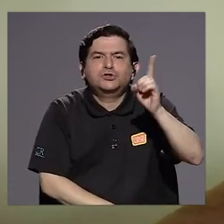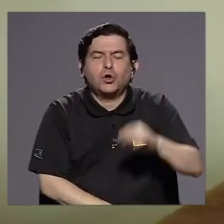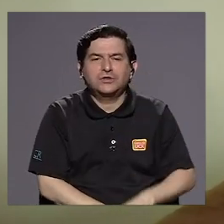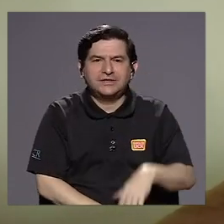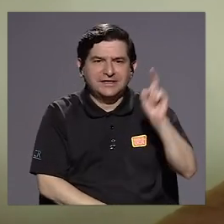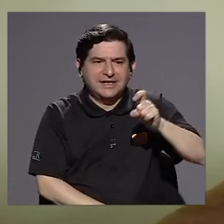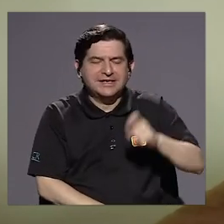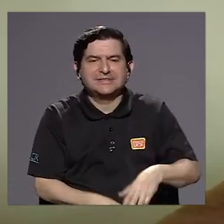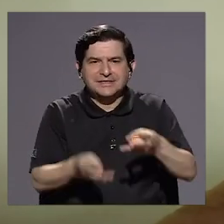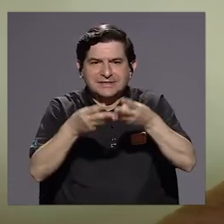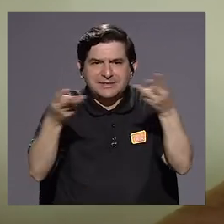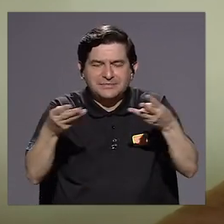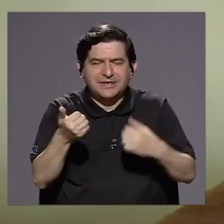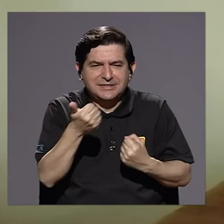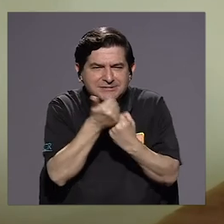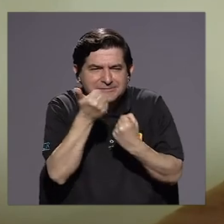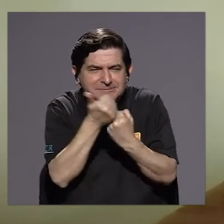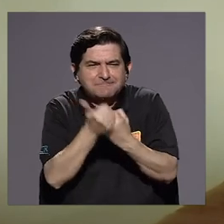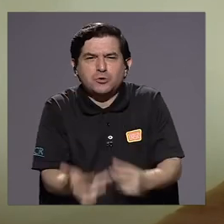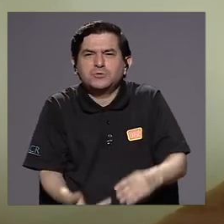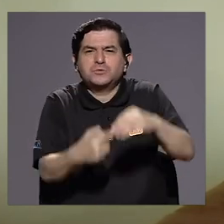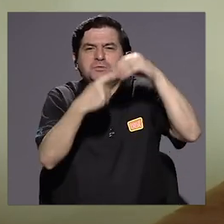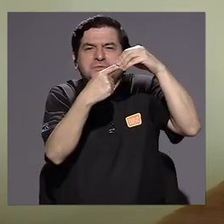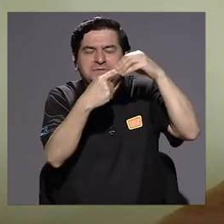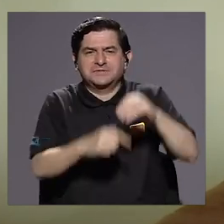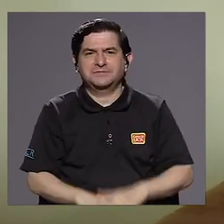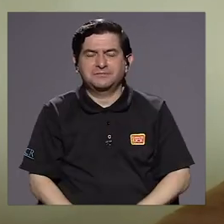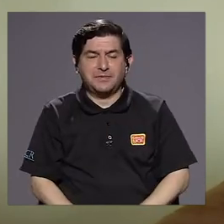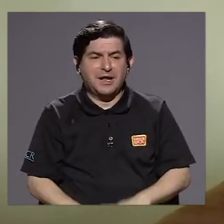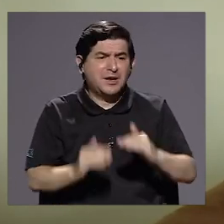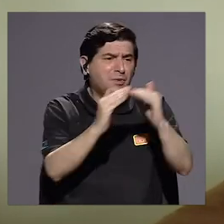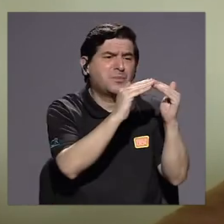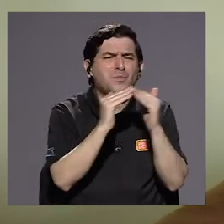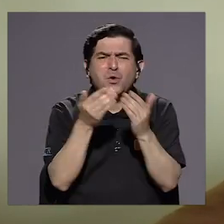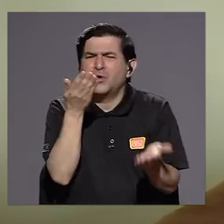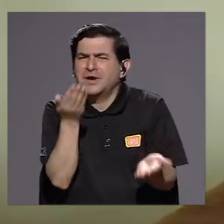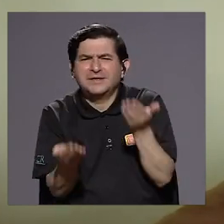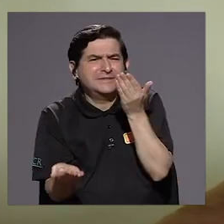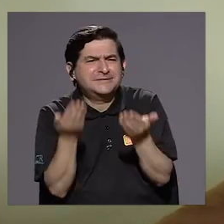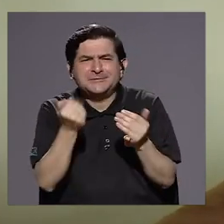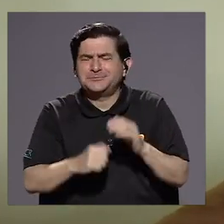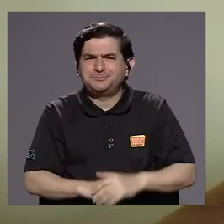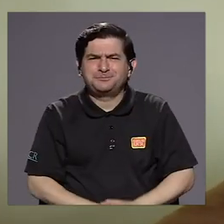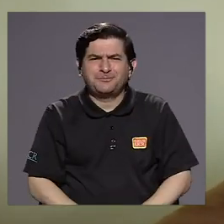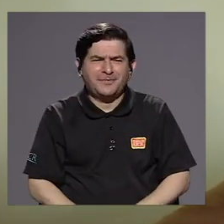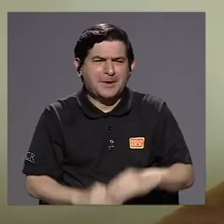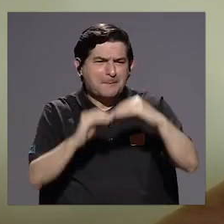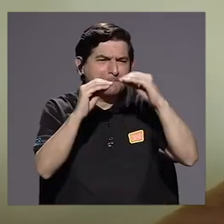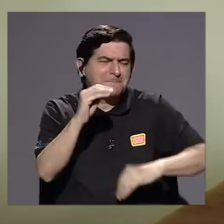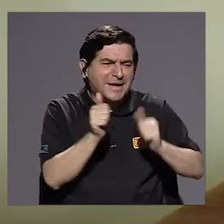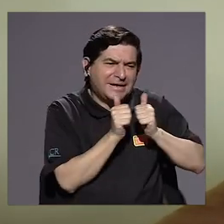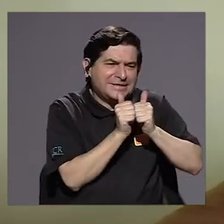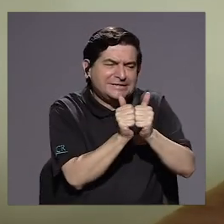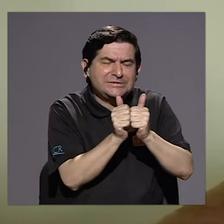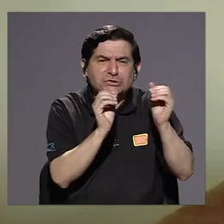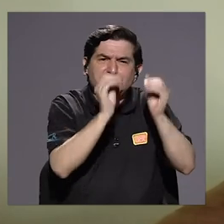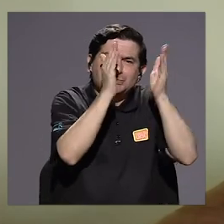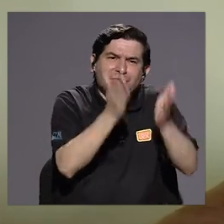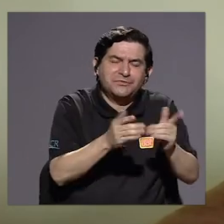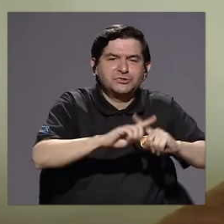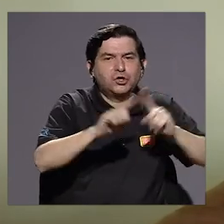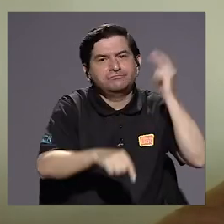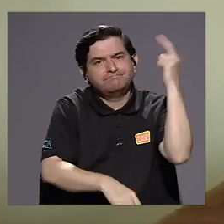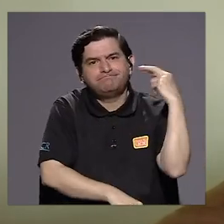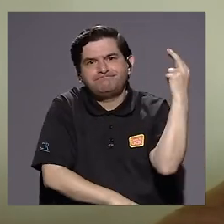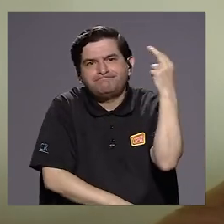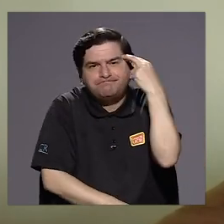ocupar los más de esos esfuerzos. Dónde está la población que ha sido menos acompañada por los docentes, por diferentes